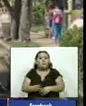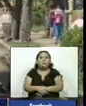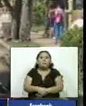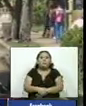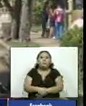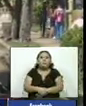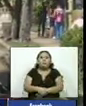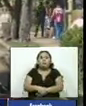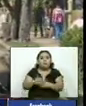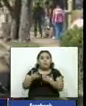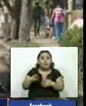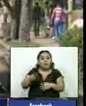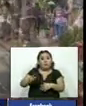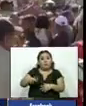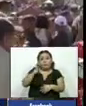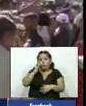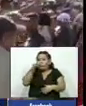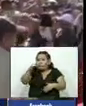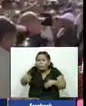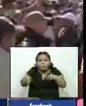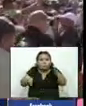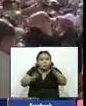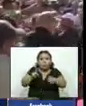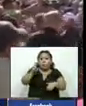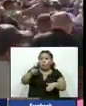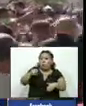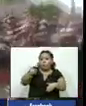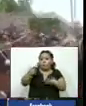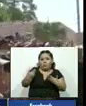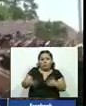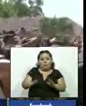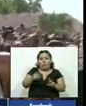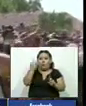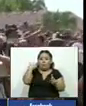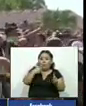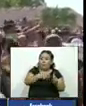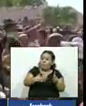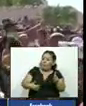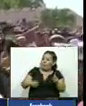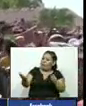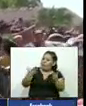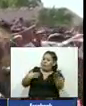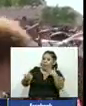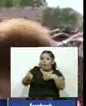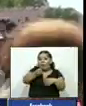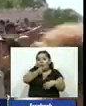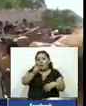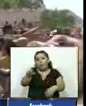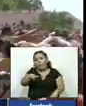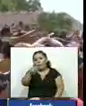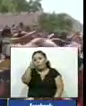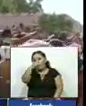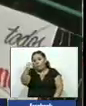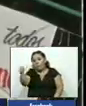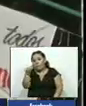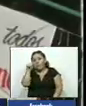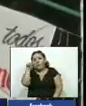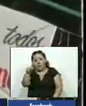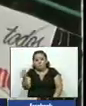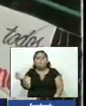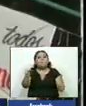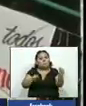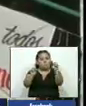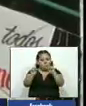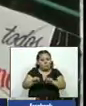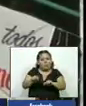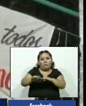En este segundo viaje a Guantánamo en menos de un año Díaz-Canel invitó a medios de prensa internacionales acreditados en la isla